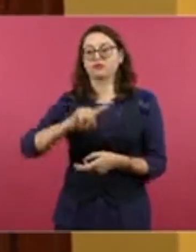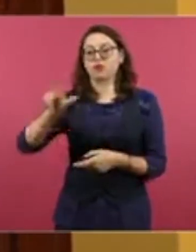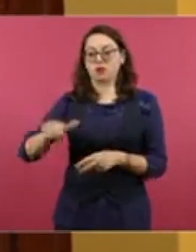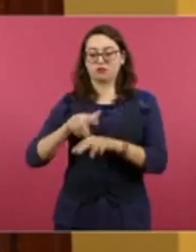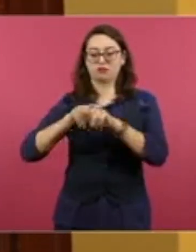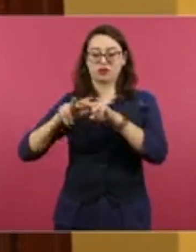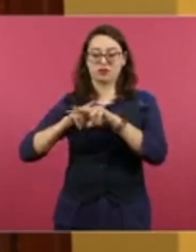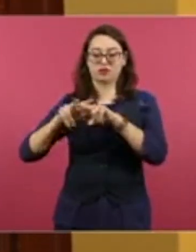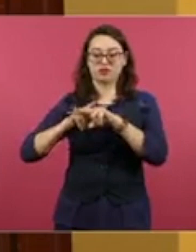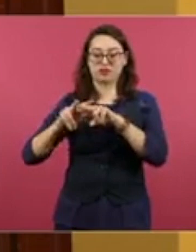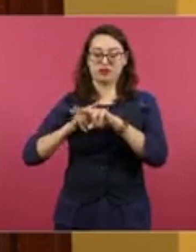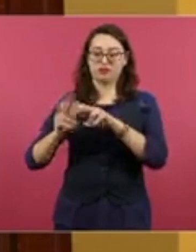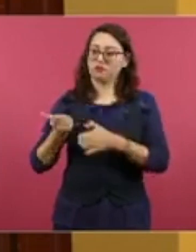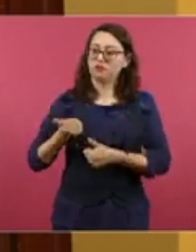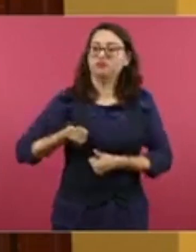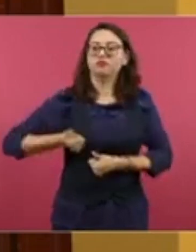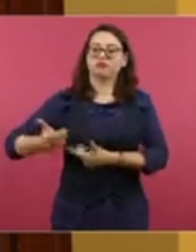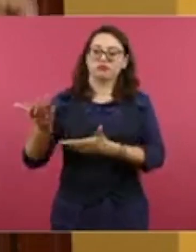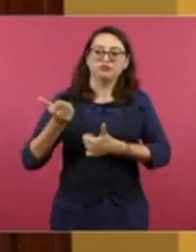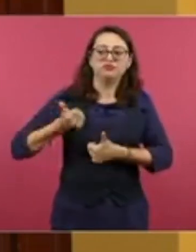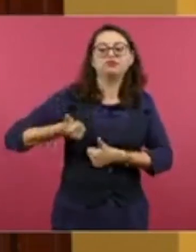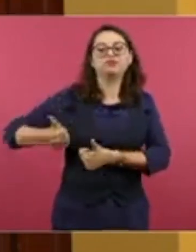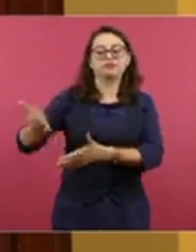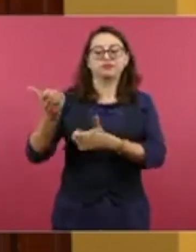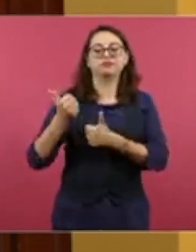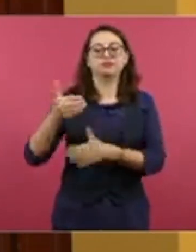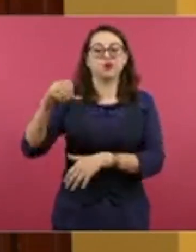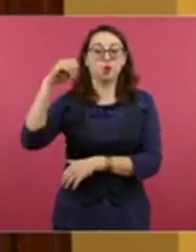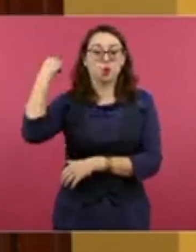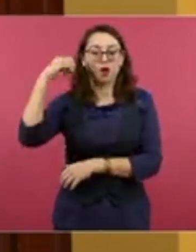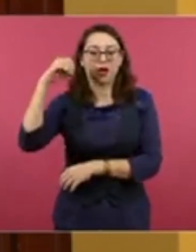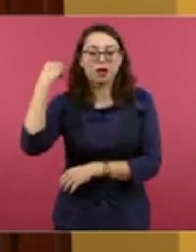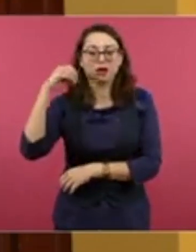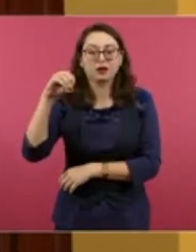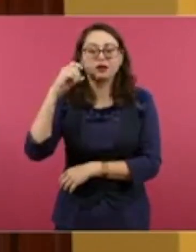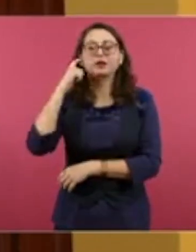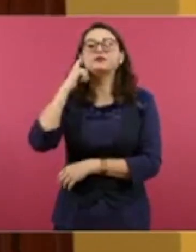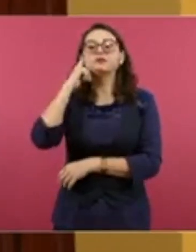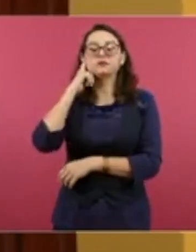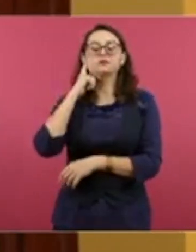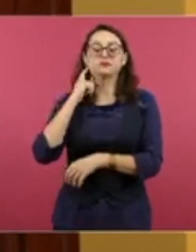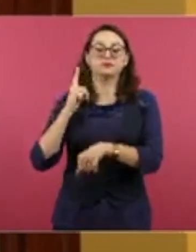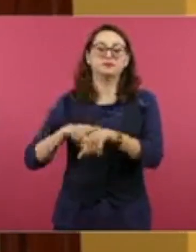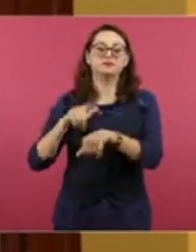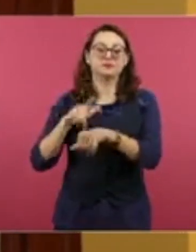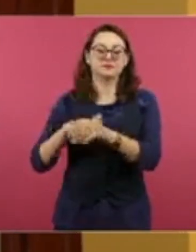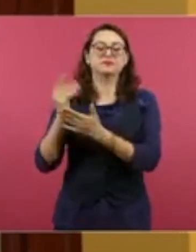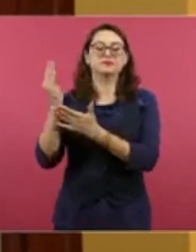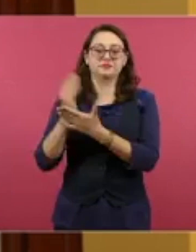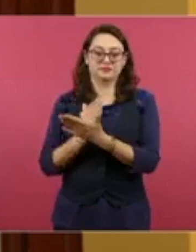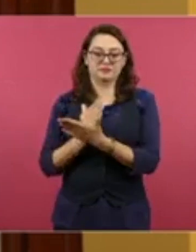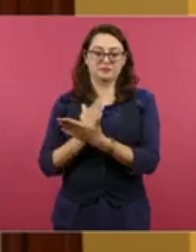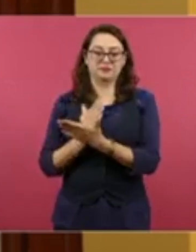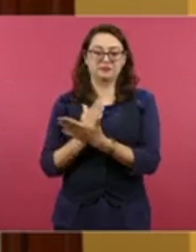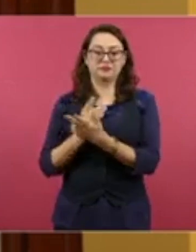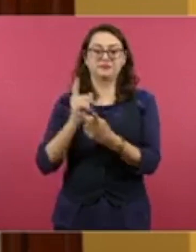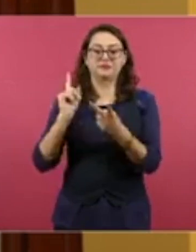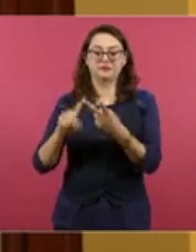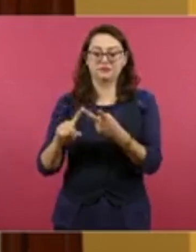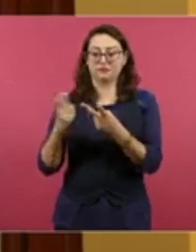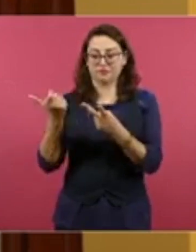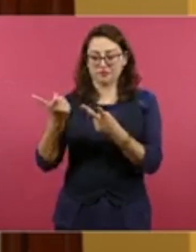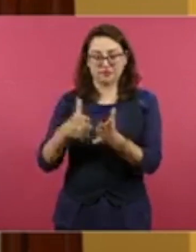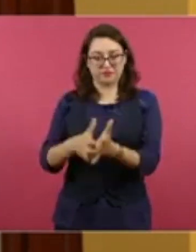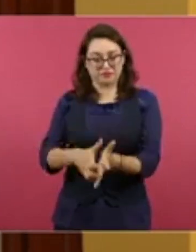a Coatzacoalcos y se cruza con menos tiempo, con más